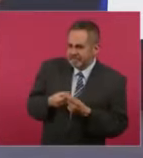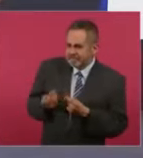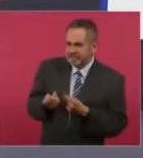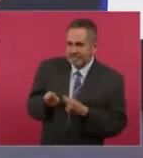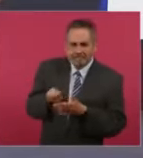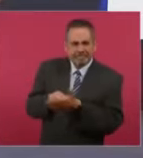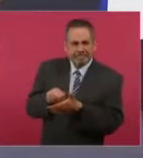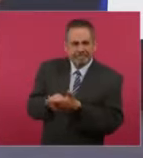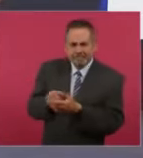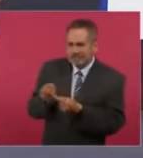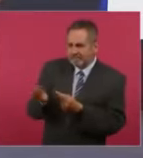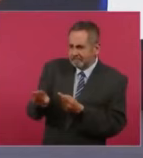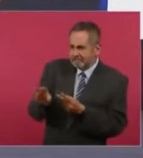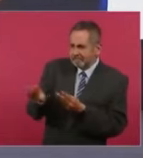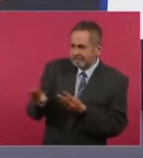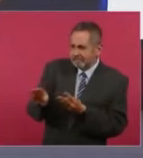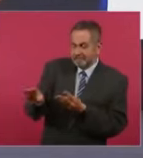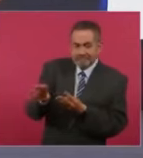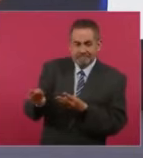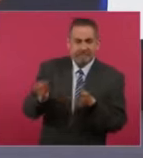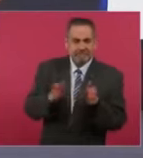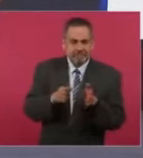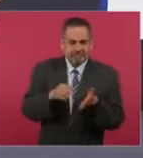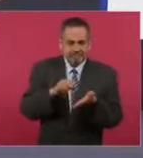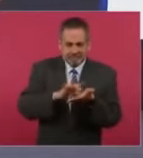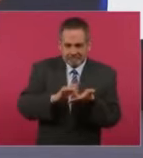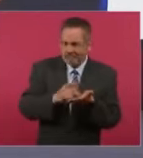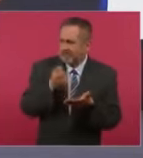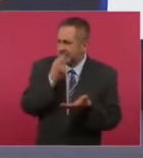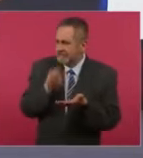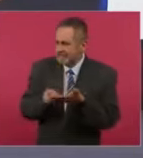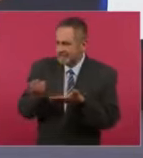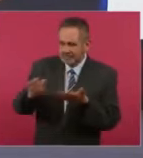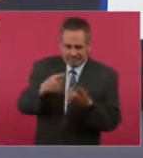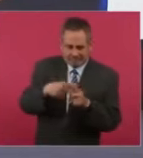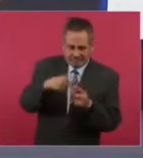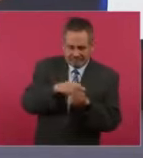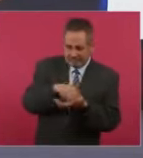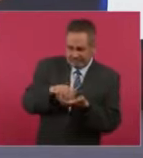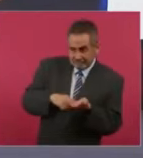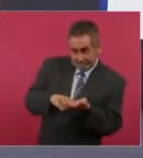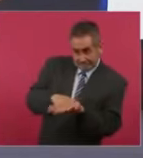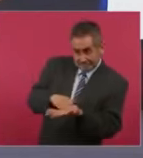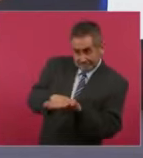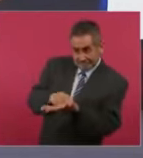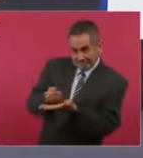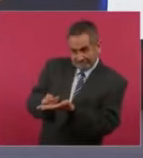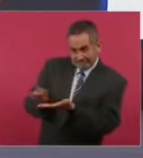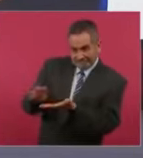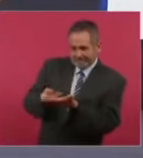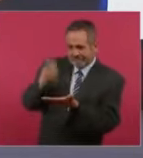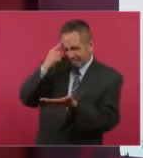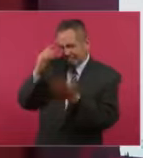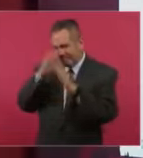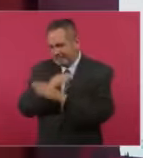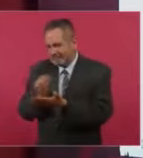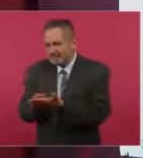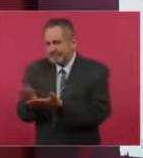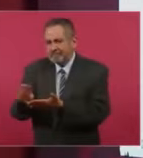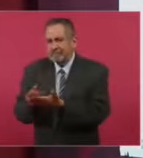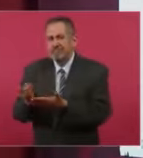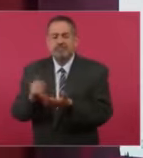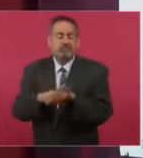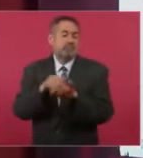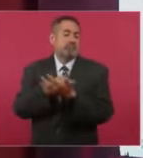para llegar con estos paquetes, estos cocteles de drogas. Y estos son el tipo de drogas que se